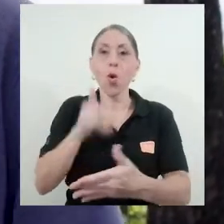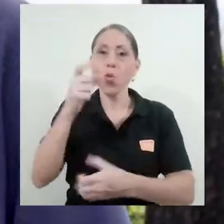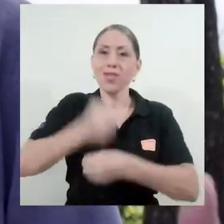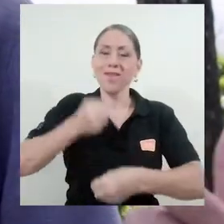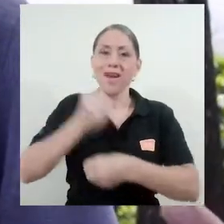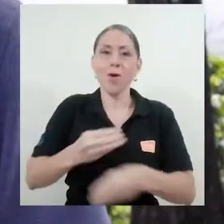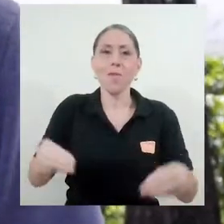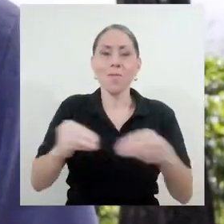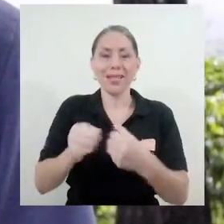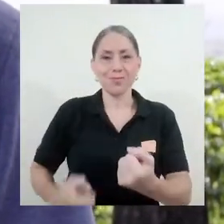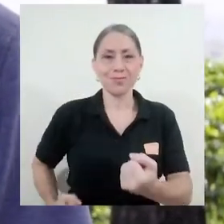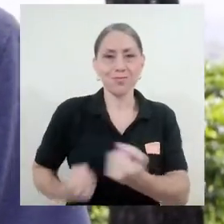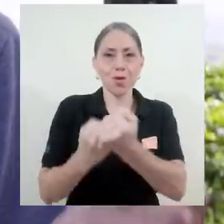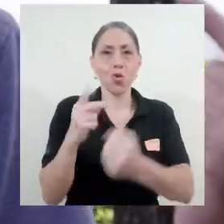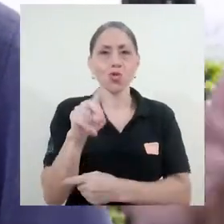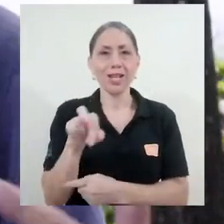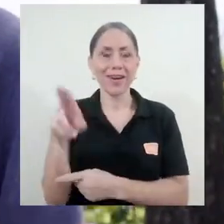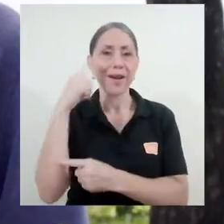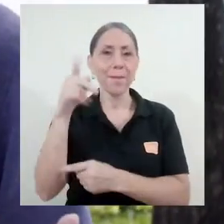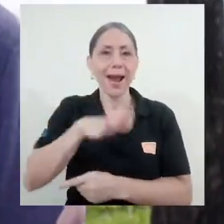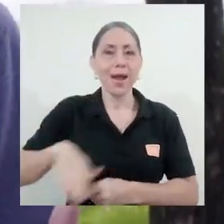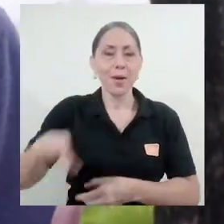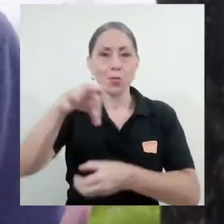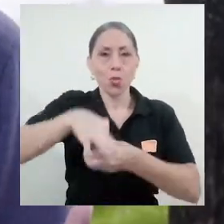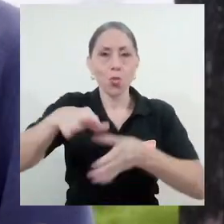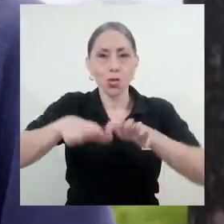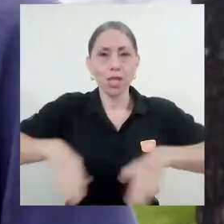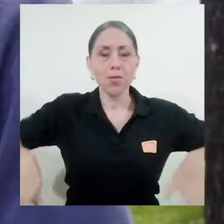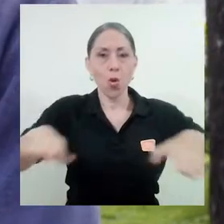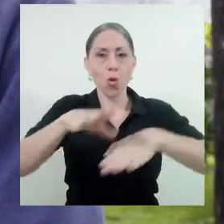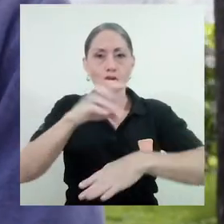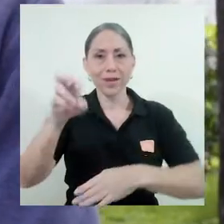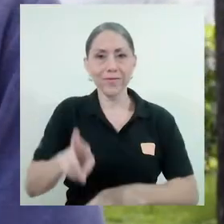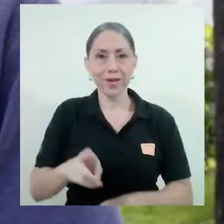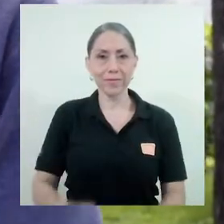aporte más de la UCR al sector productivo costarricense.